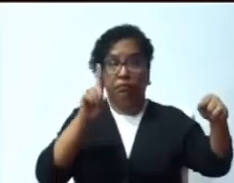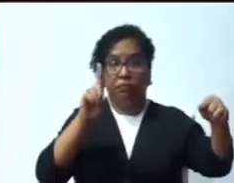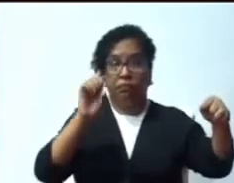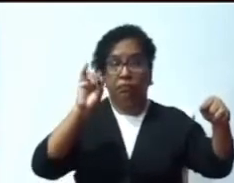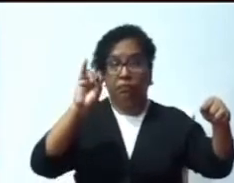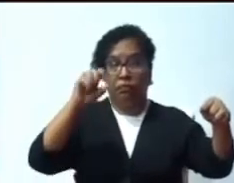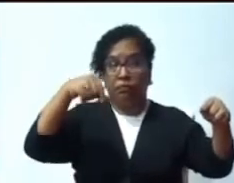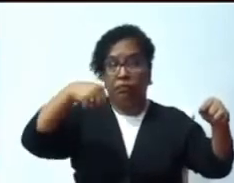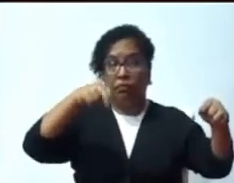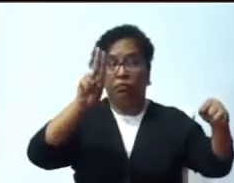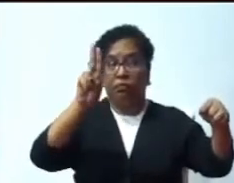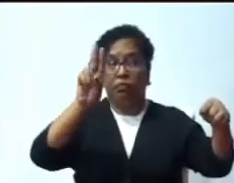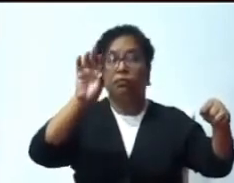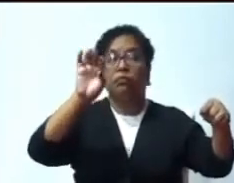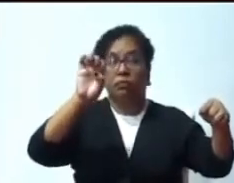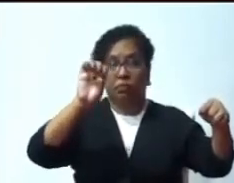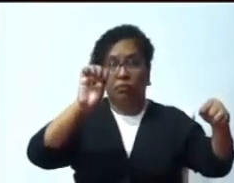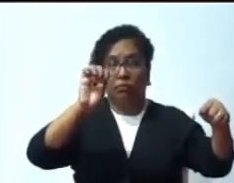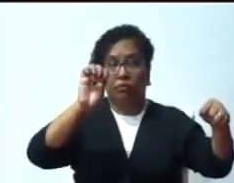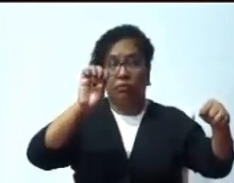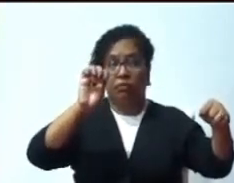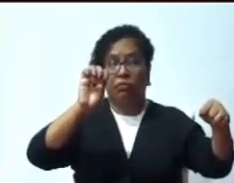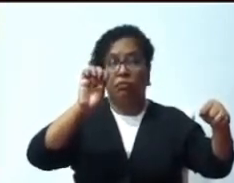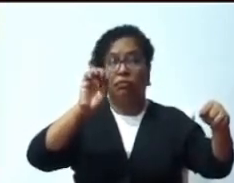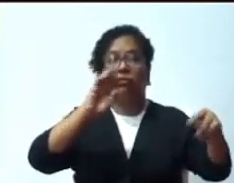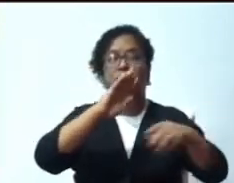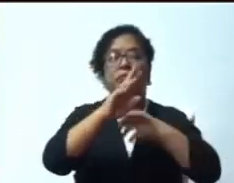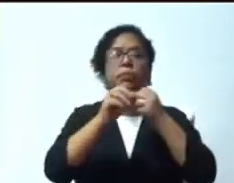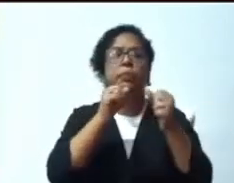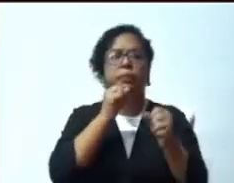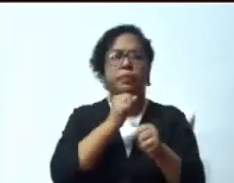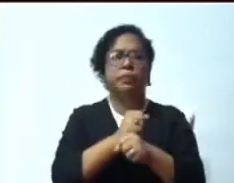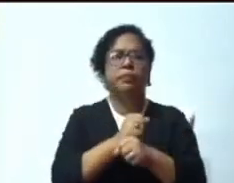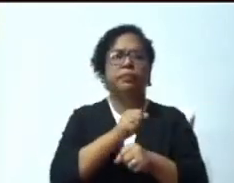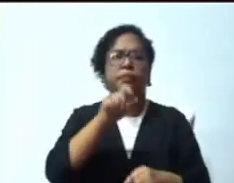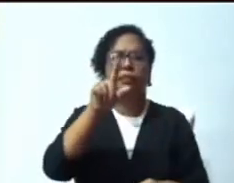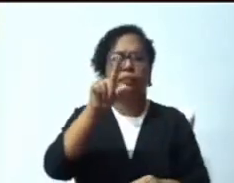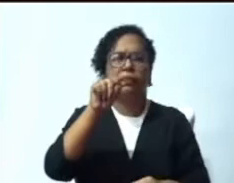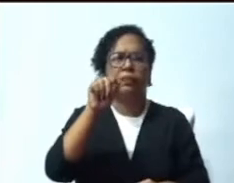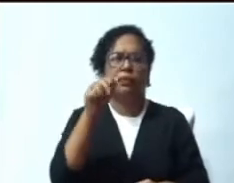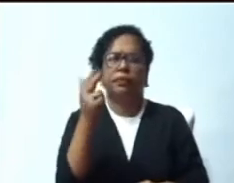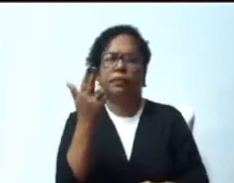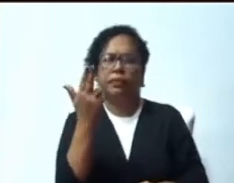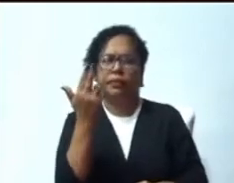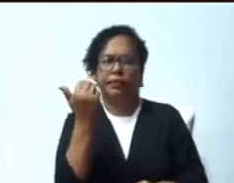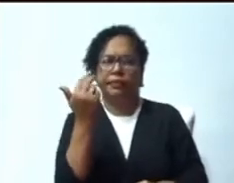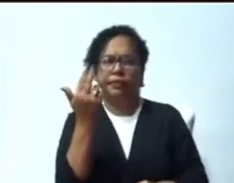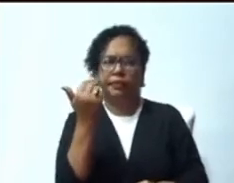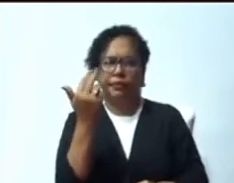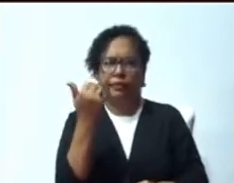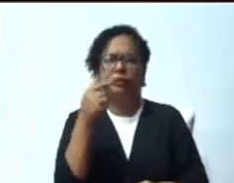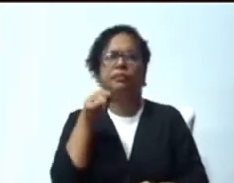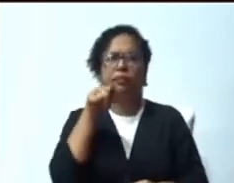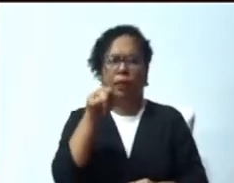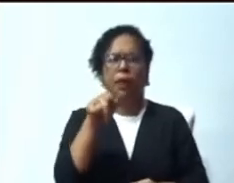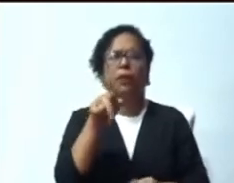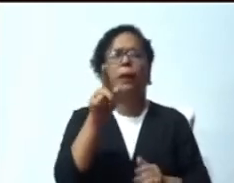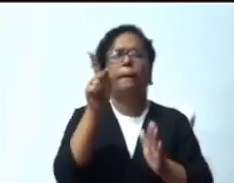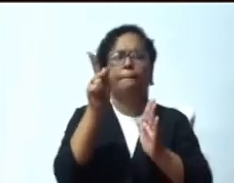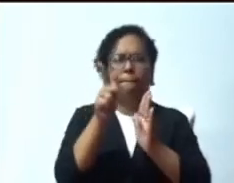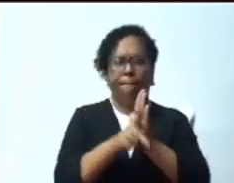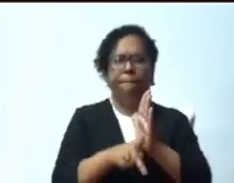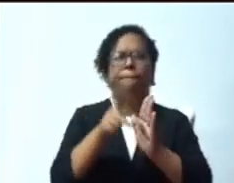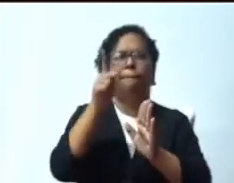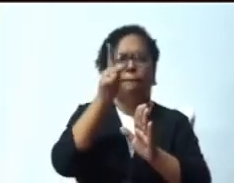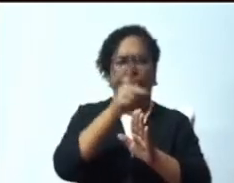2013, eran beneficiados del programa Vida para el Osama, del voluntariado Ban Reserva